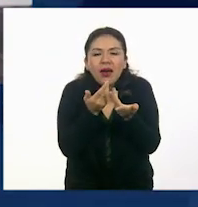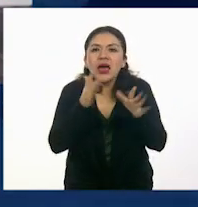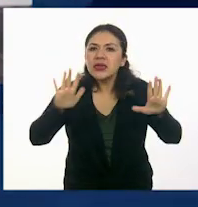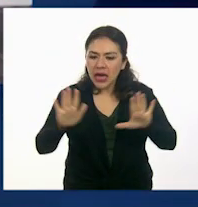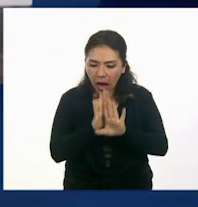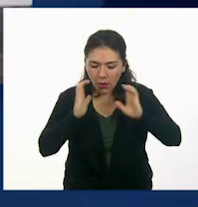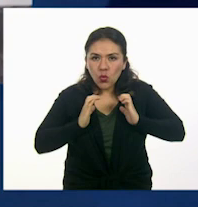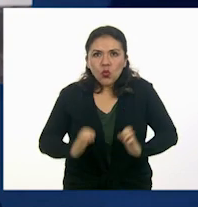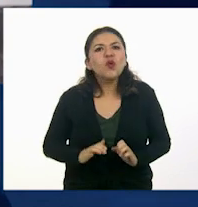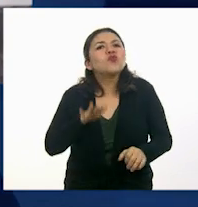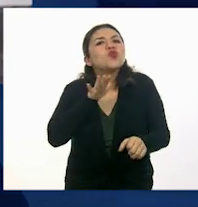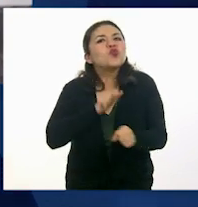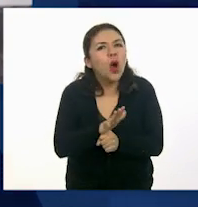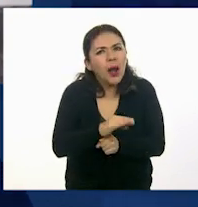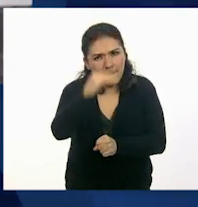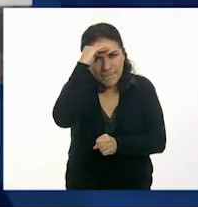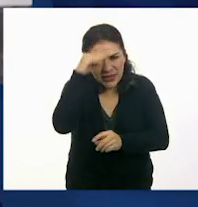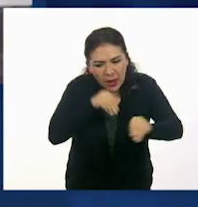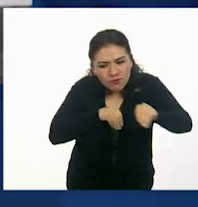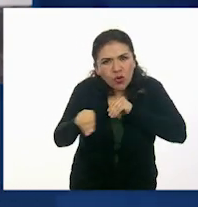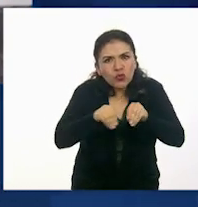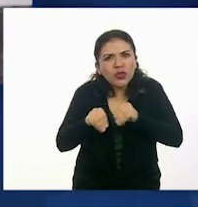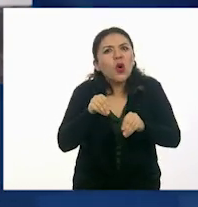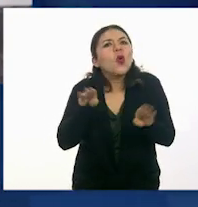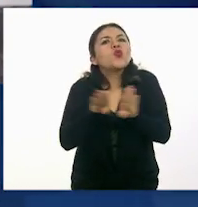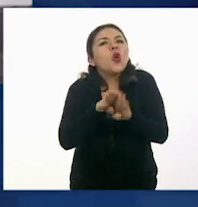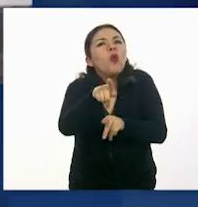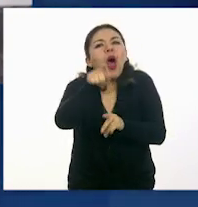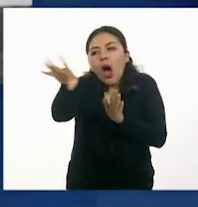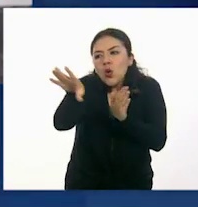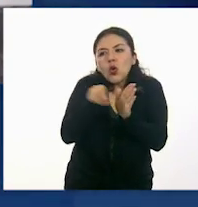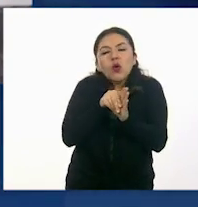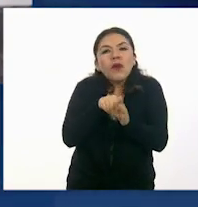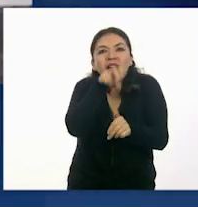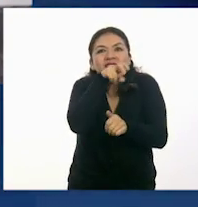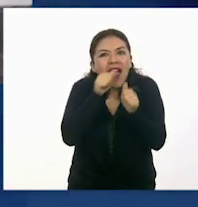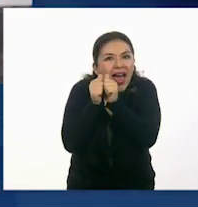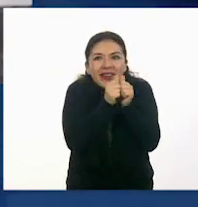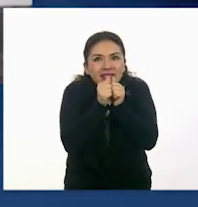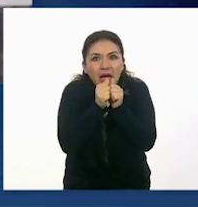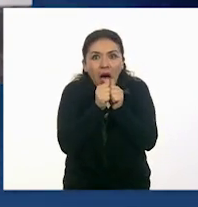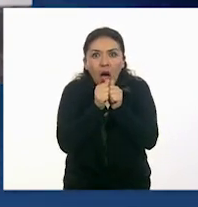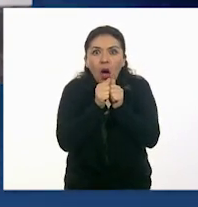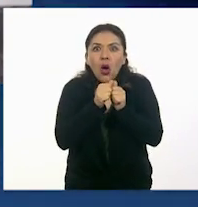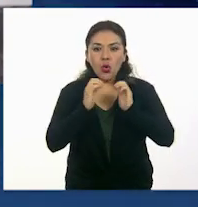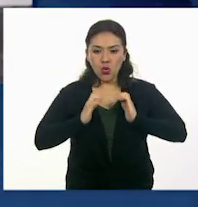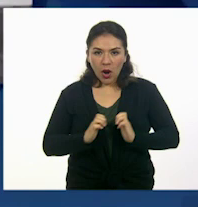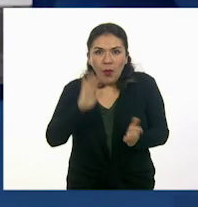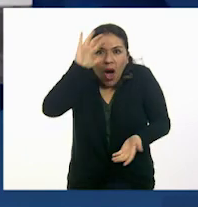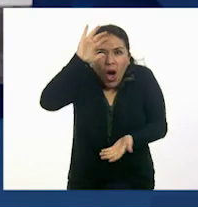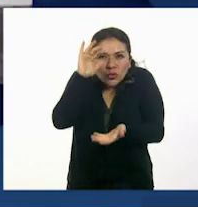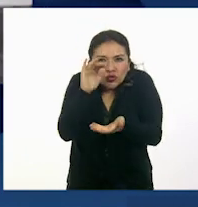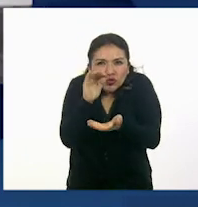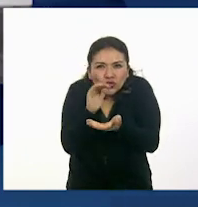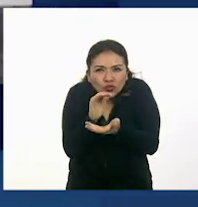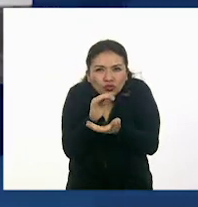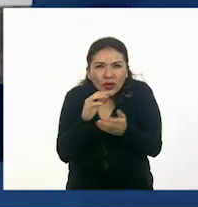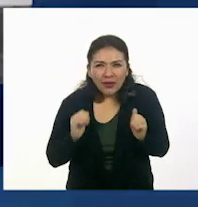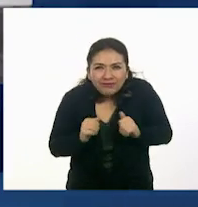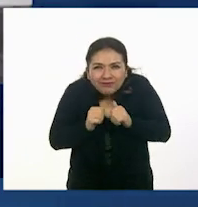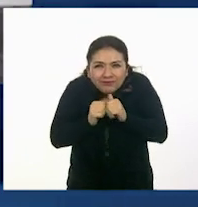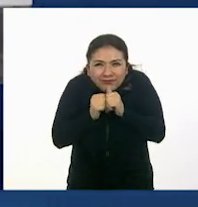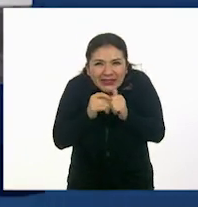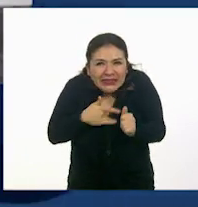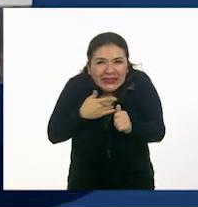en tu cuerpo? ¿Cómo serían tus movimientos si fueran una ardilla? Tu cuerpo a lo mejor se va comprimiendo, tus hombros